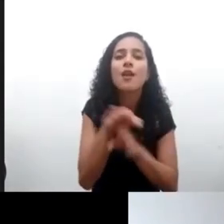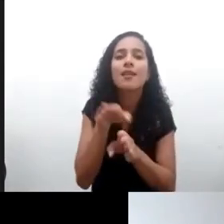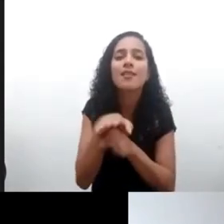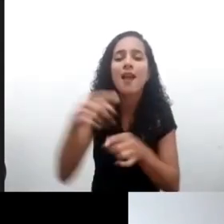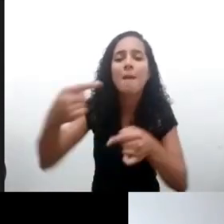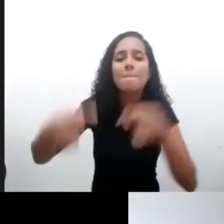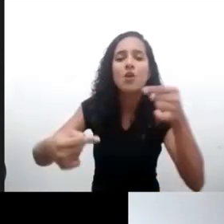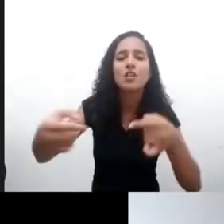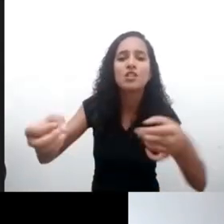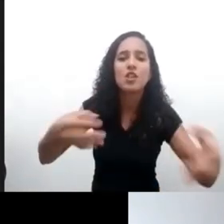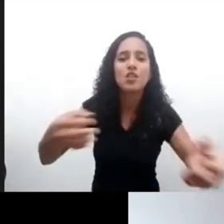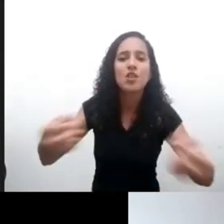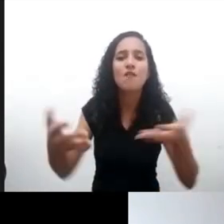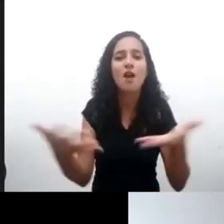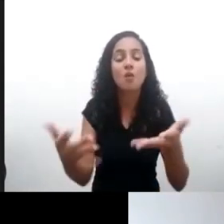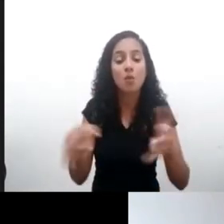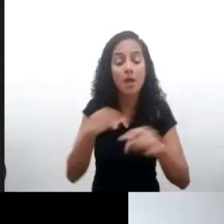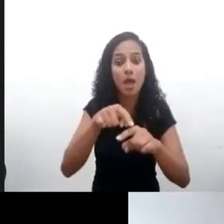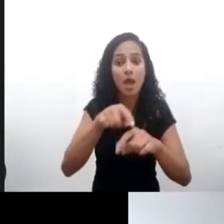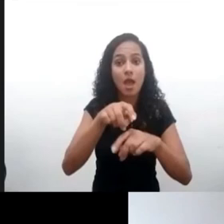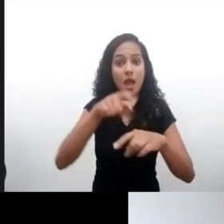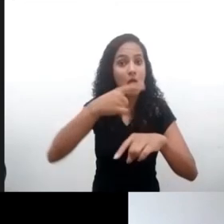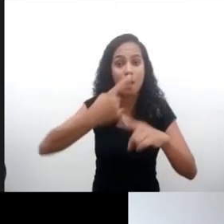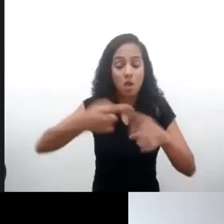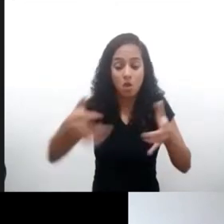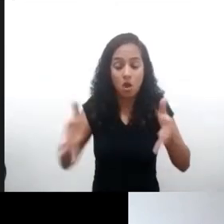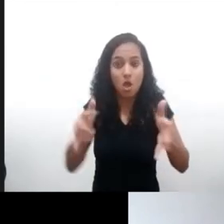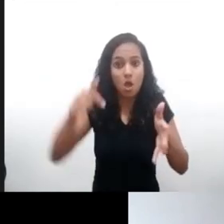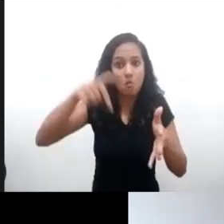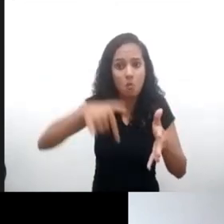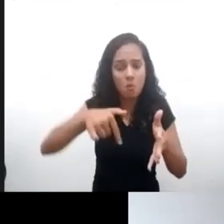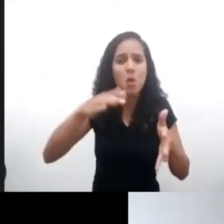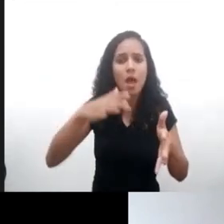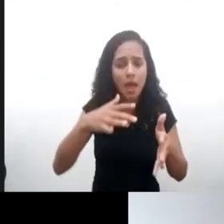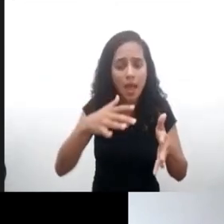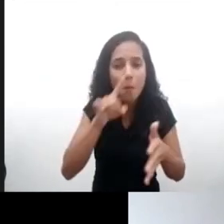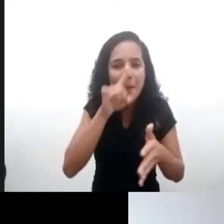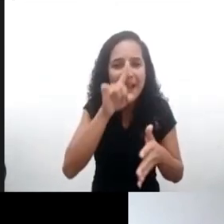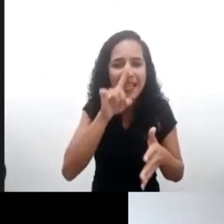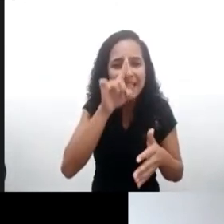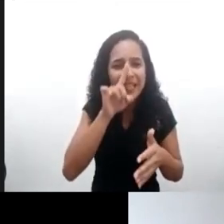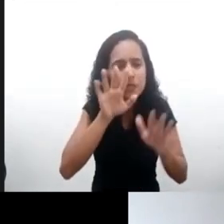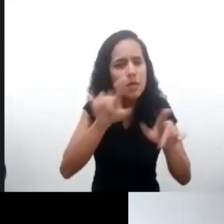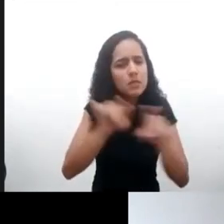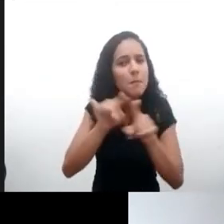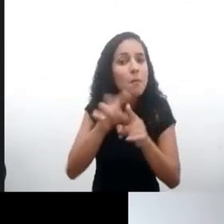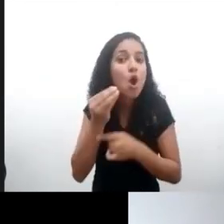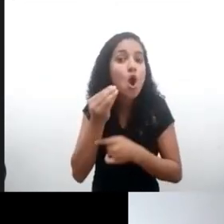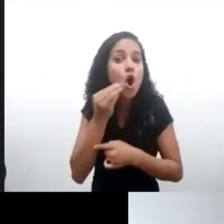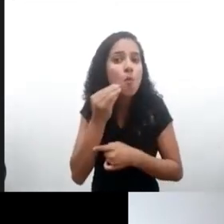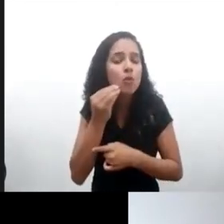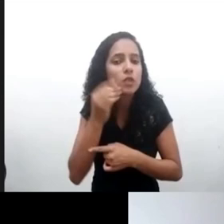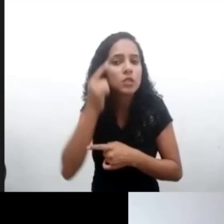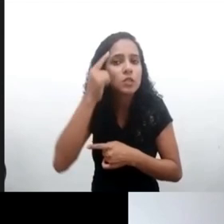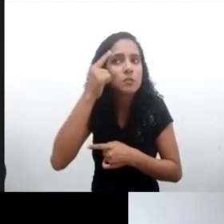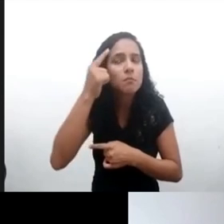es una crisis, es una gran oportunidad también para repensar las políticas públicas cómo poder llegar a diversos niños,